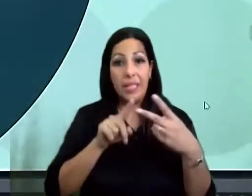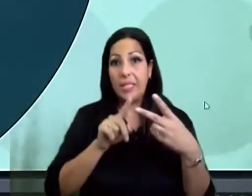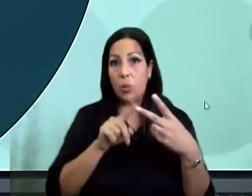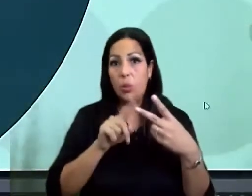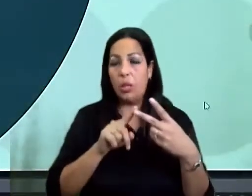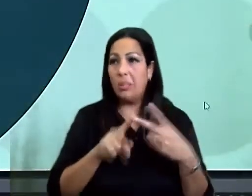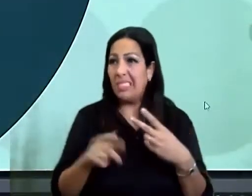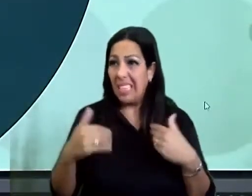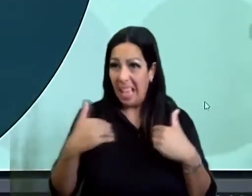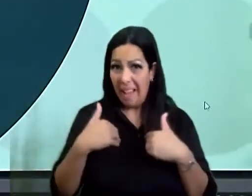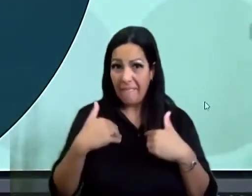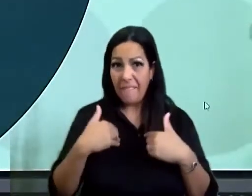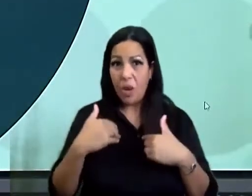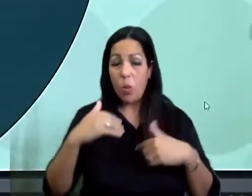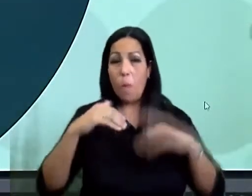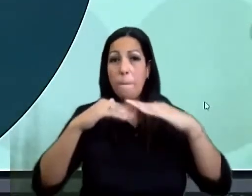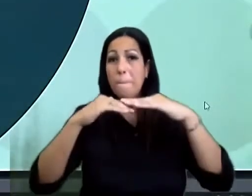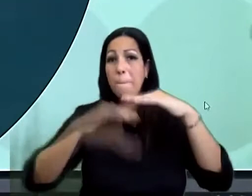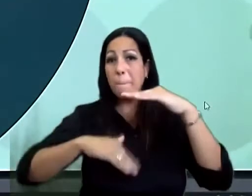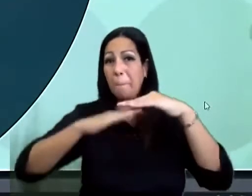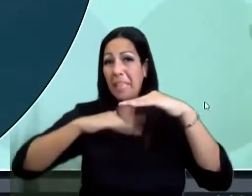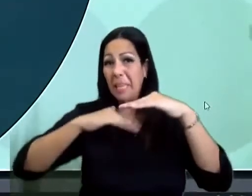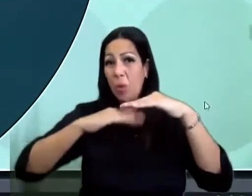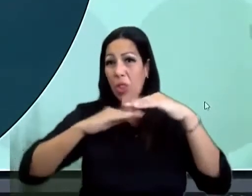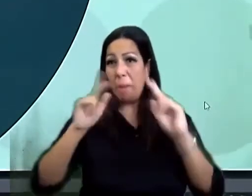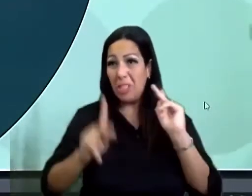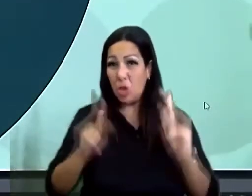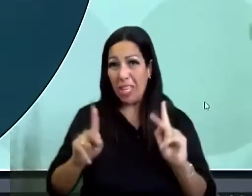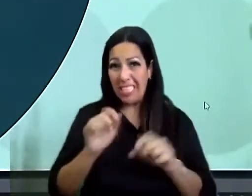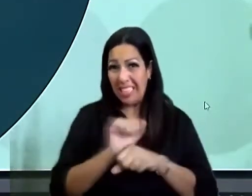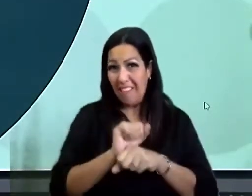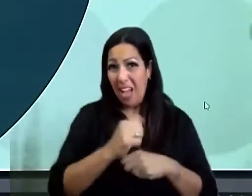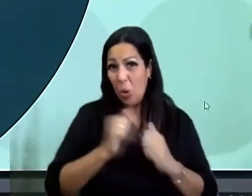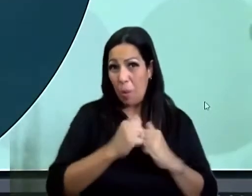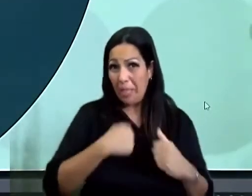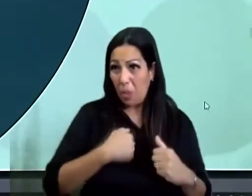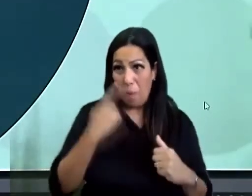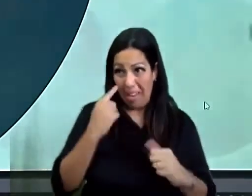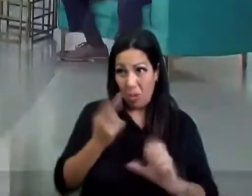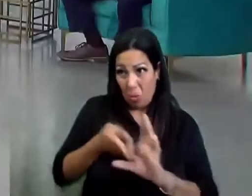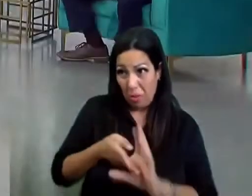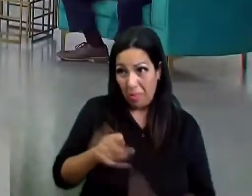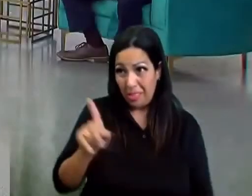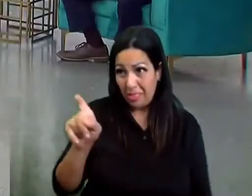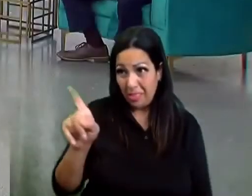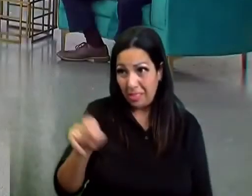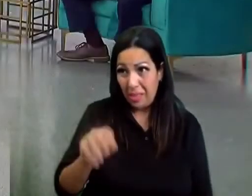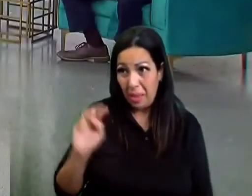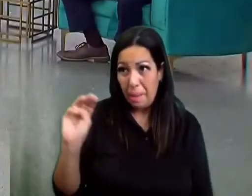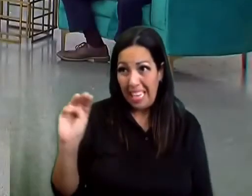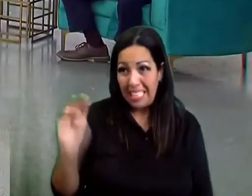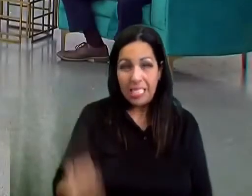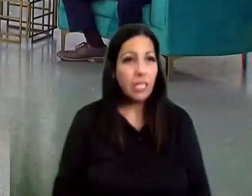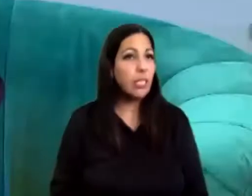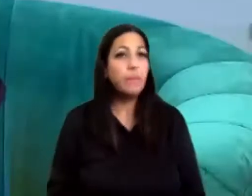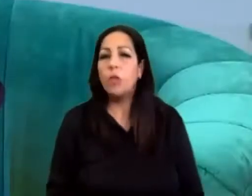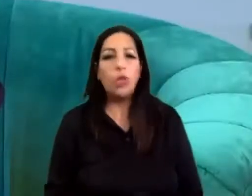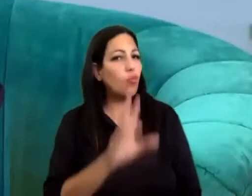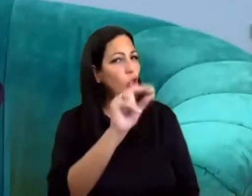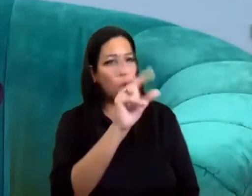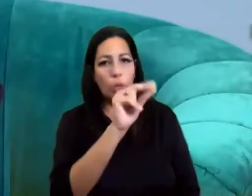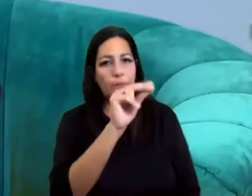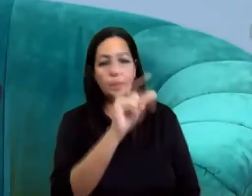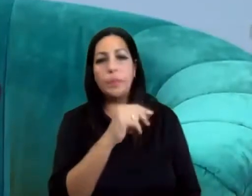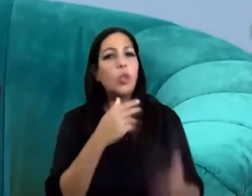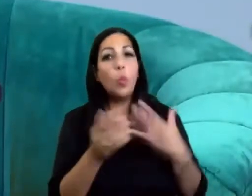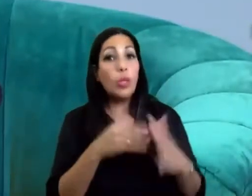pregunta. ¿Hay un mínimo de empleados que debe tener el negocio para poder participar? La contestación es que